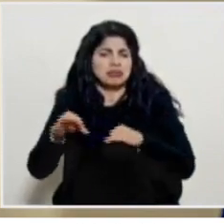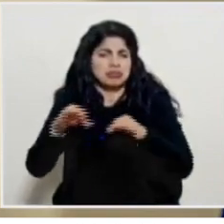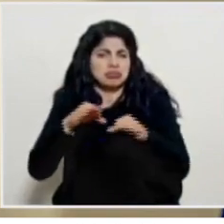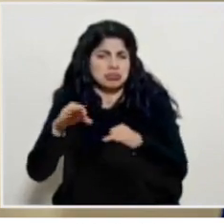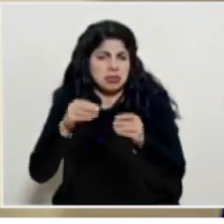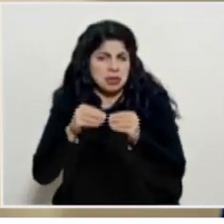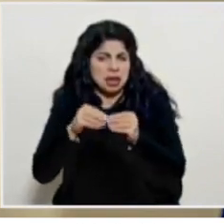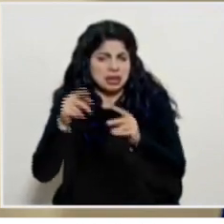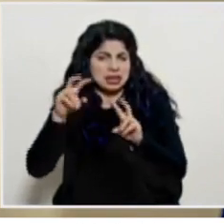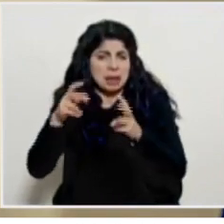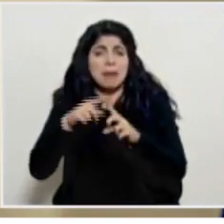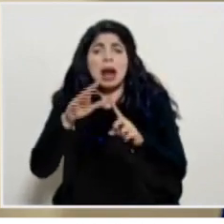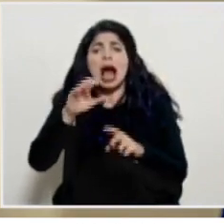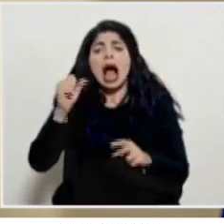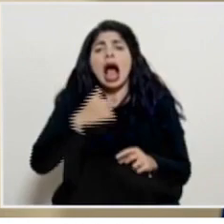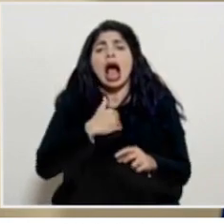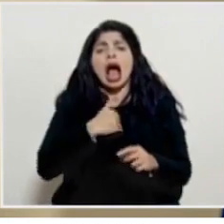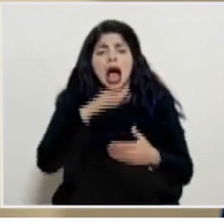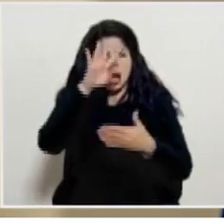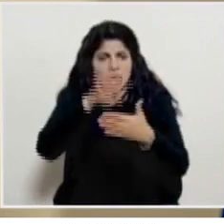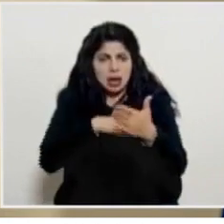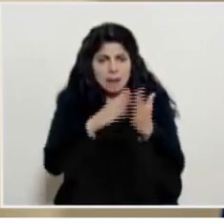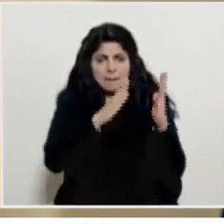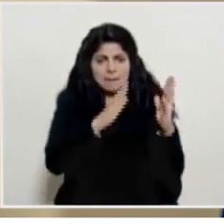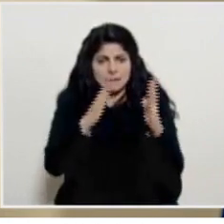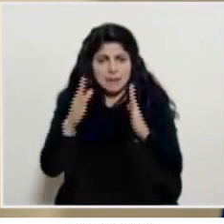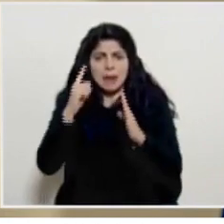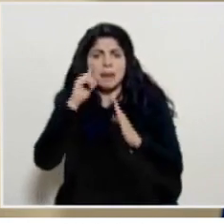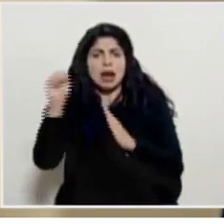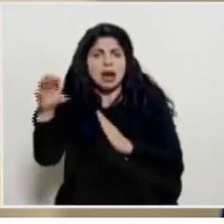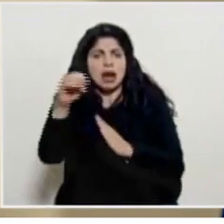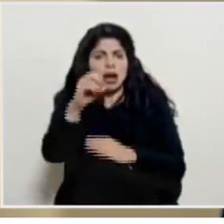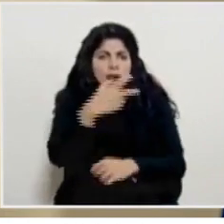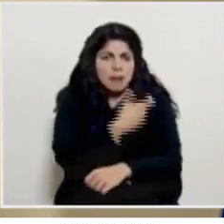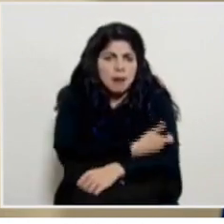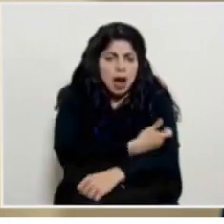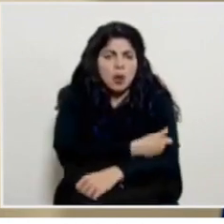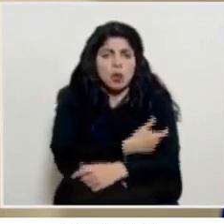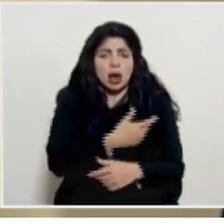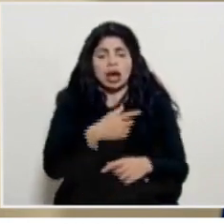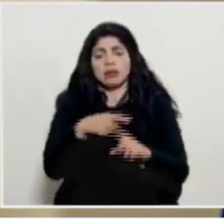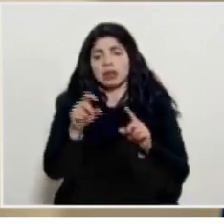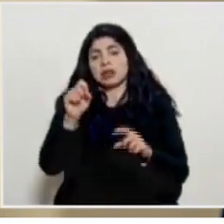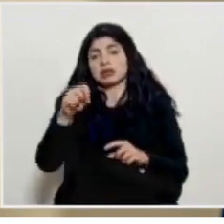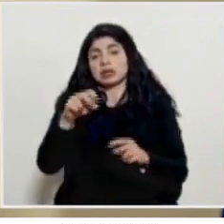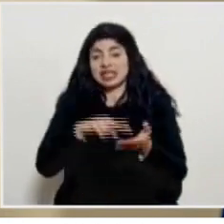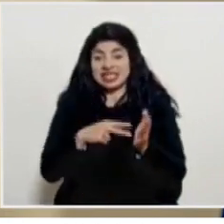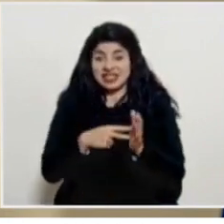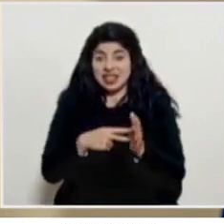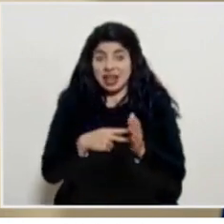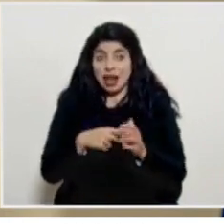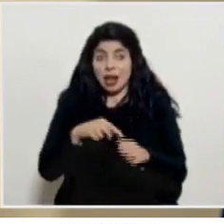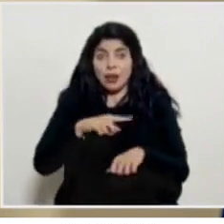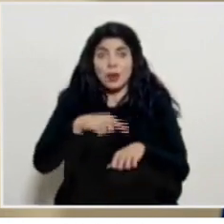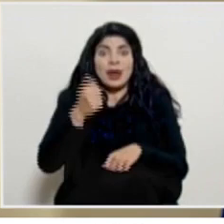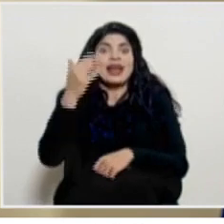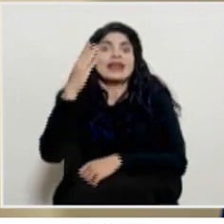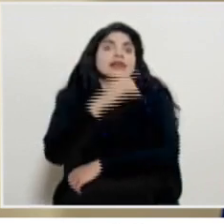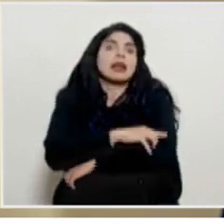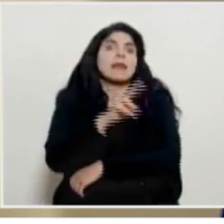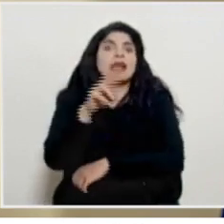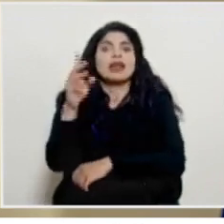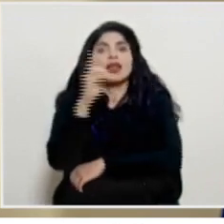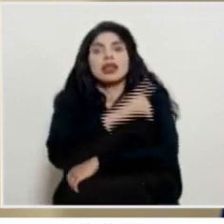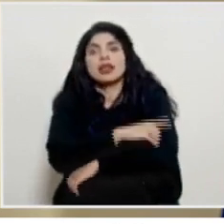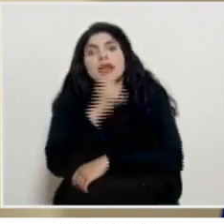sobre este aspecto pero la caja también tiene días de corte de distribución de vacunas lo que sí es que sería pues no es que vamos a durar 15 días o